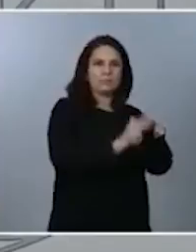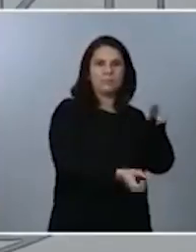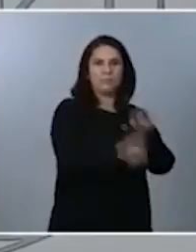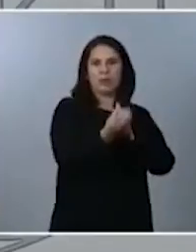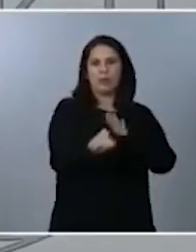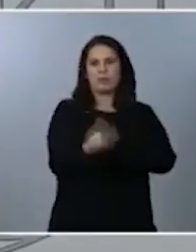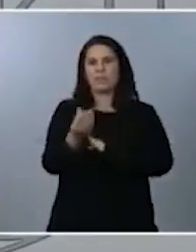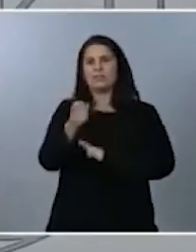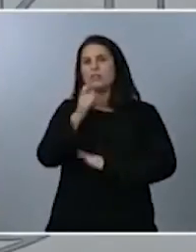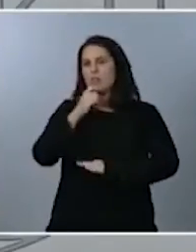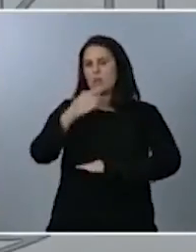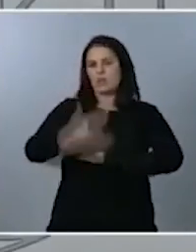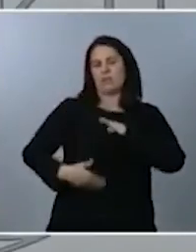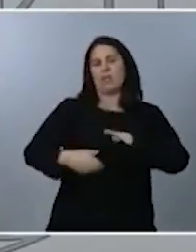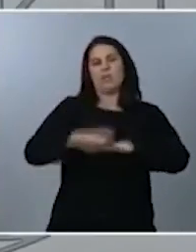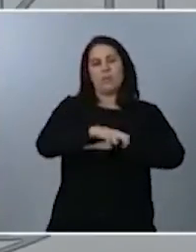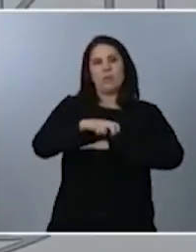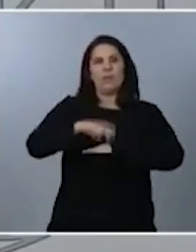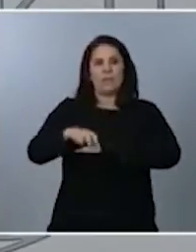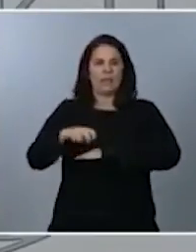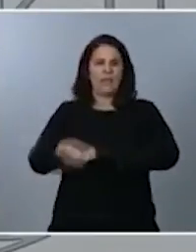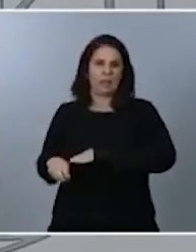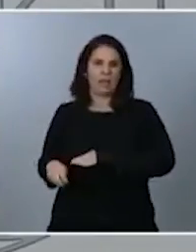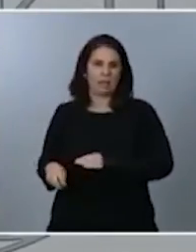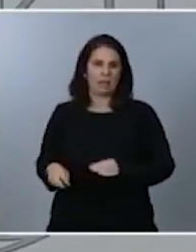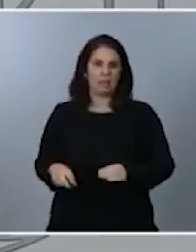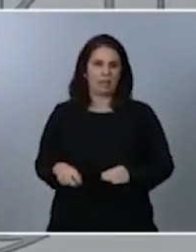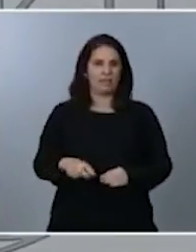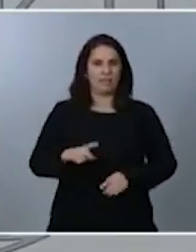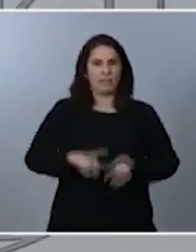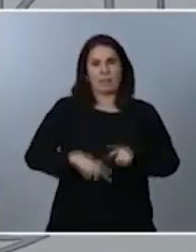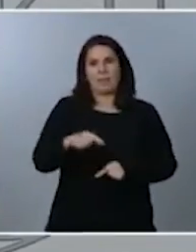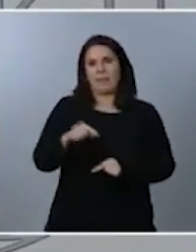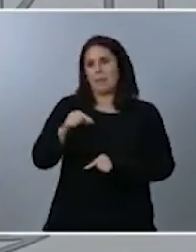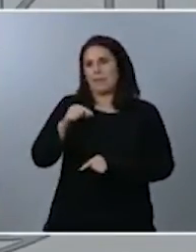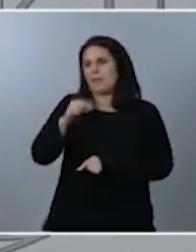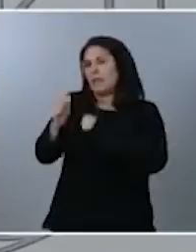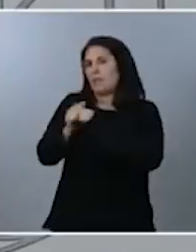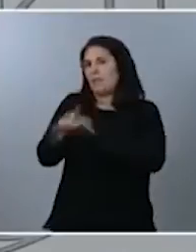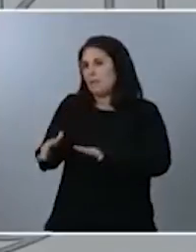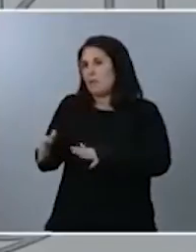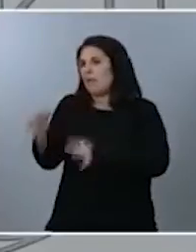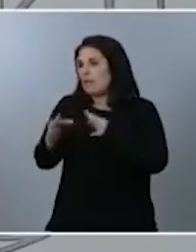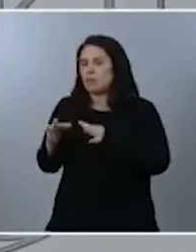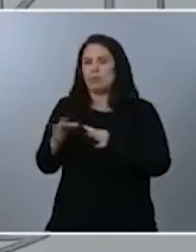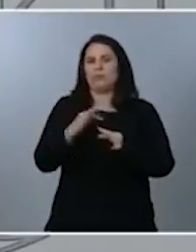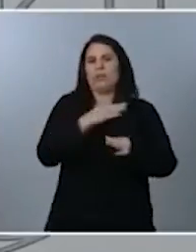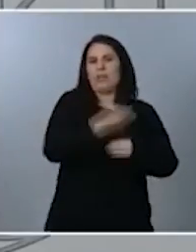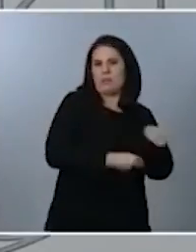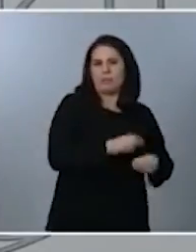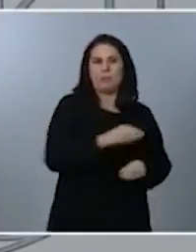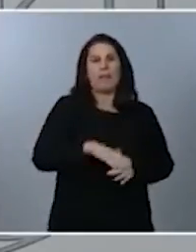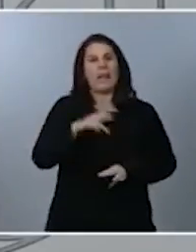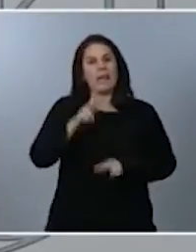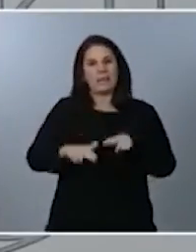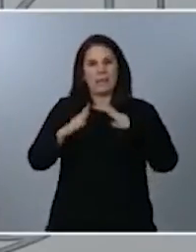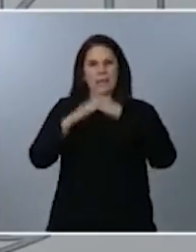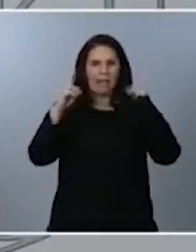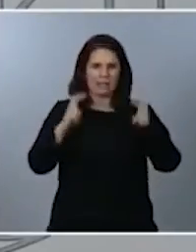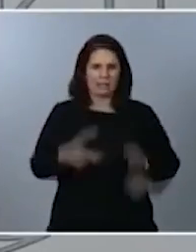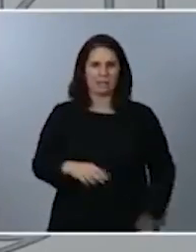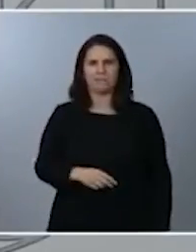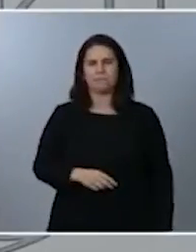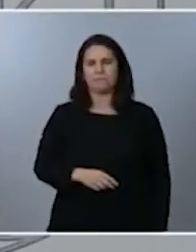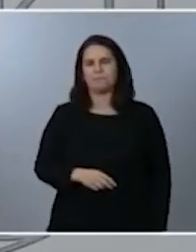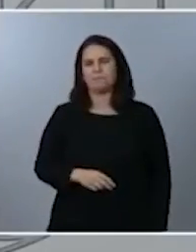que se consideren necesarias según los datos epidemiológicos justamente es para evitar ese confinamiento de la población.